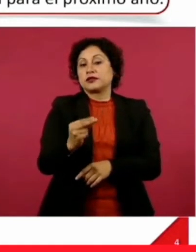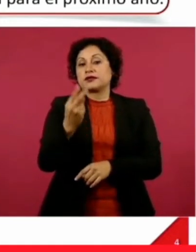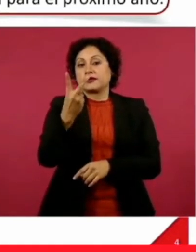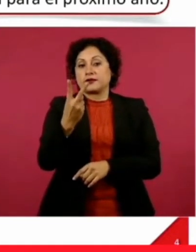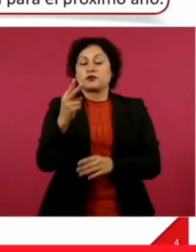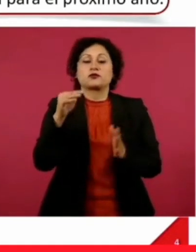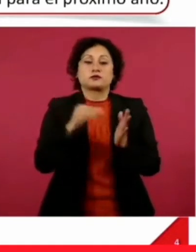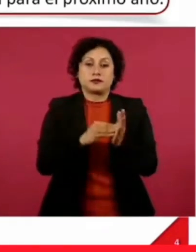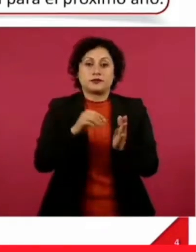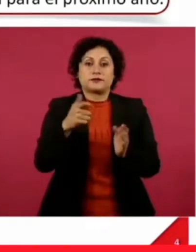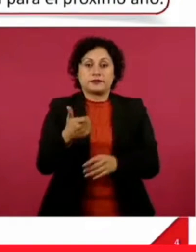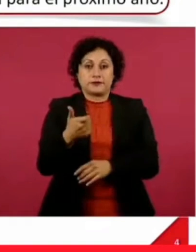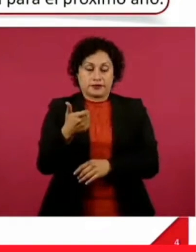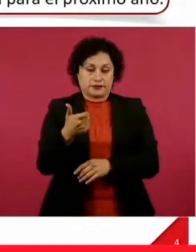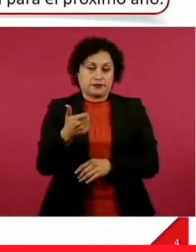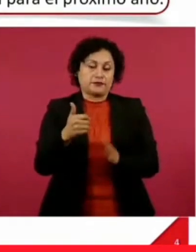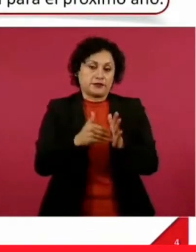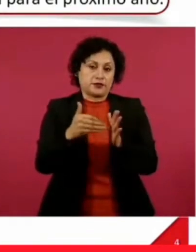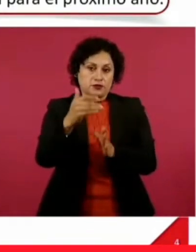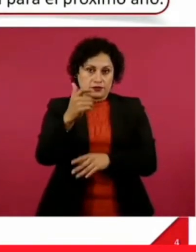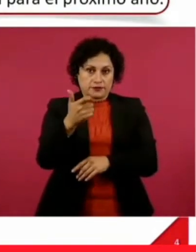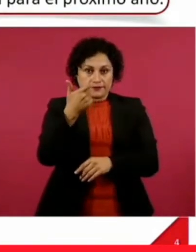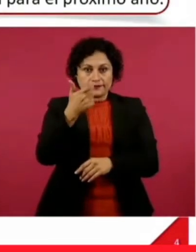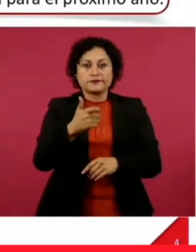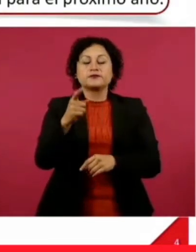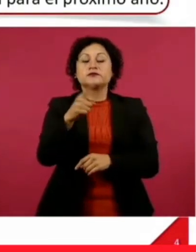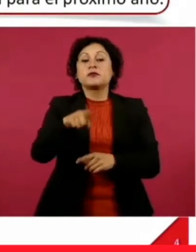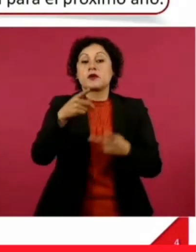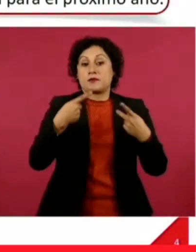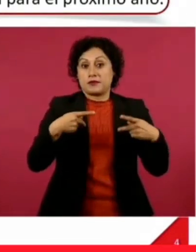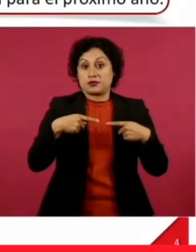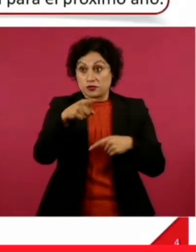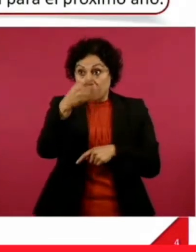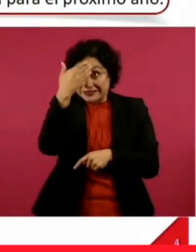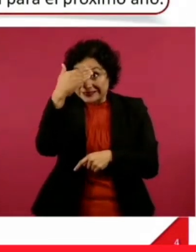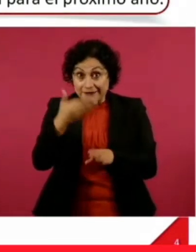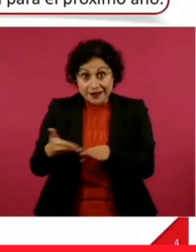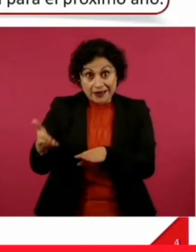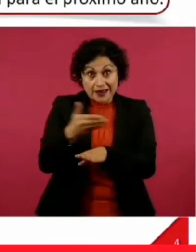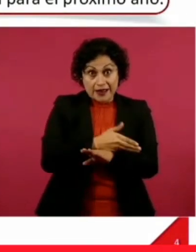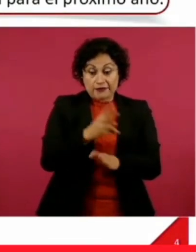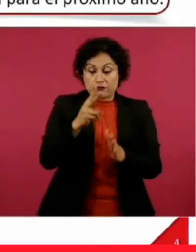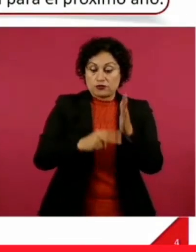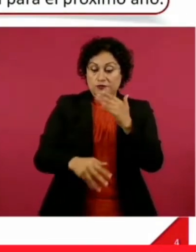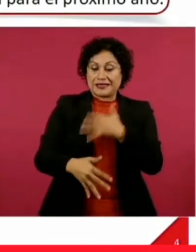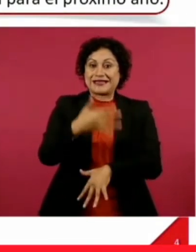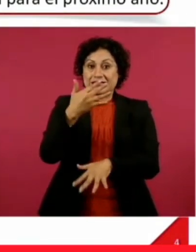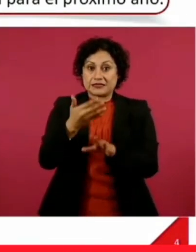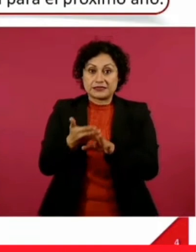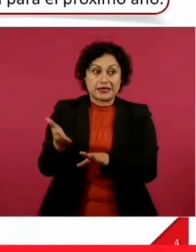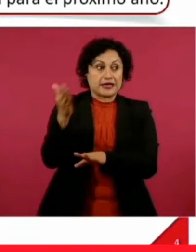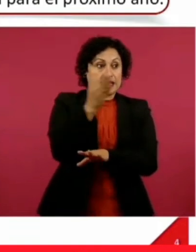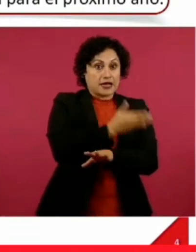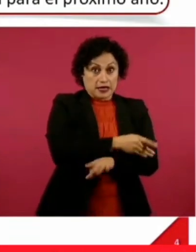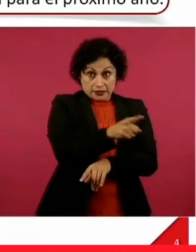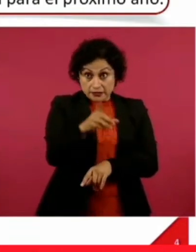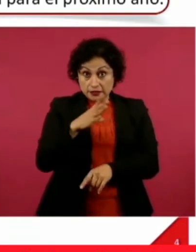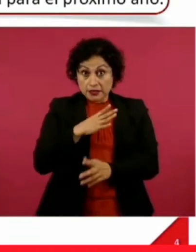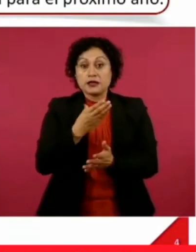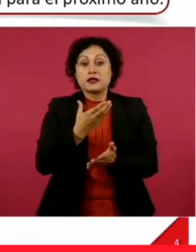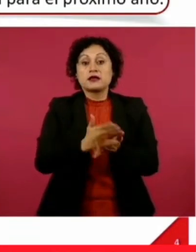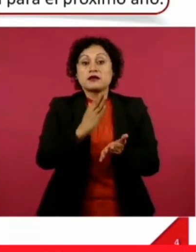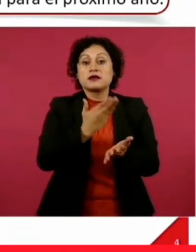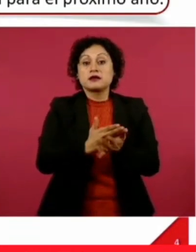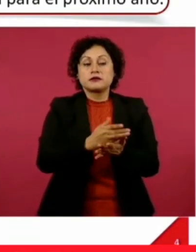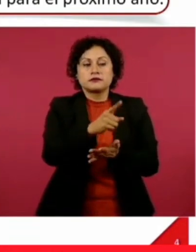recordarle a las personas que todavía tengan un crédito de los que se sacaron antes de 2015, que están en salarios mínimos, que lo